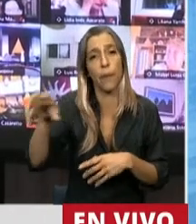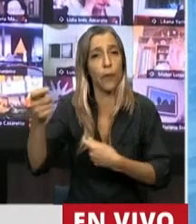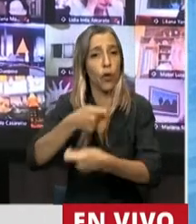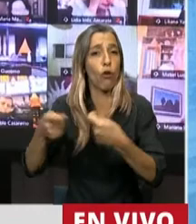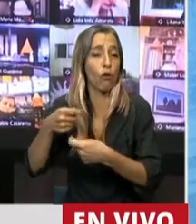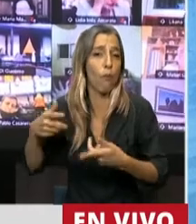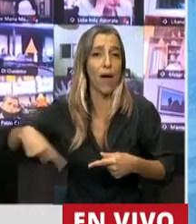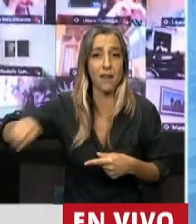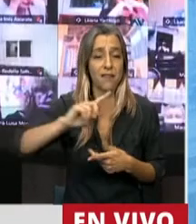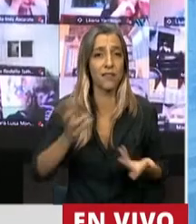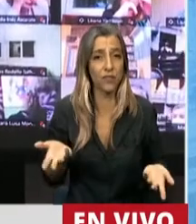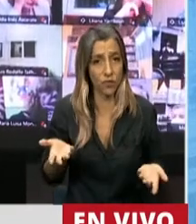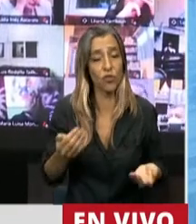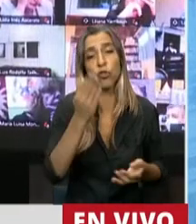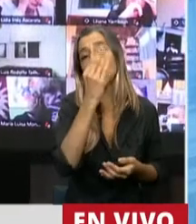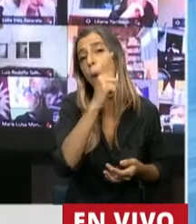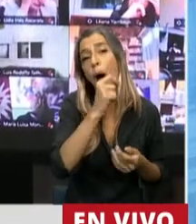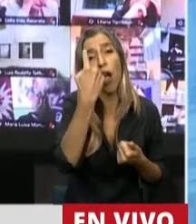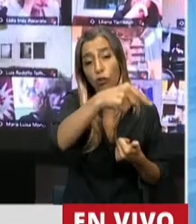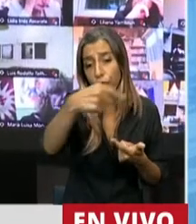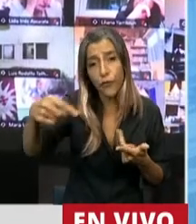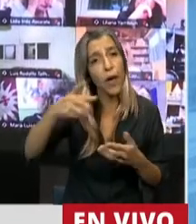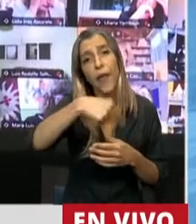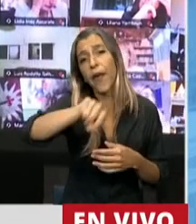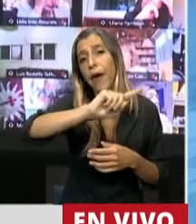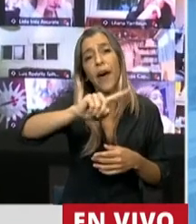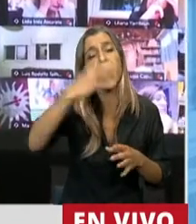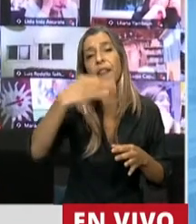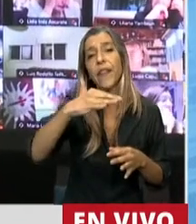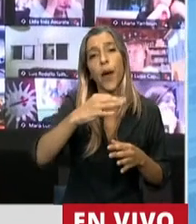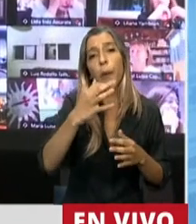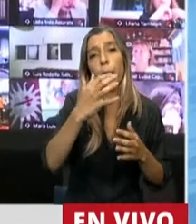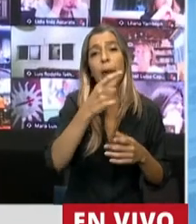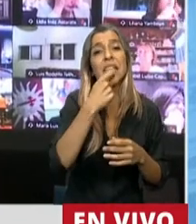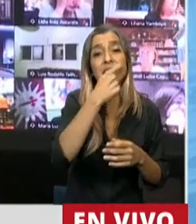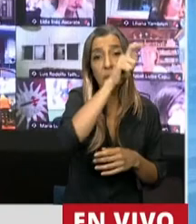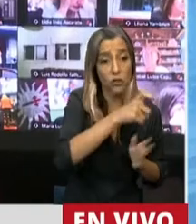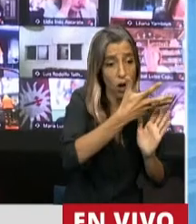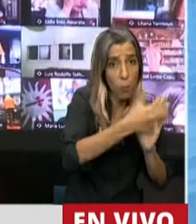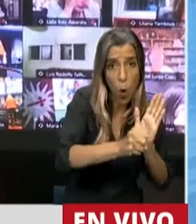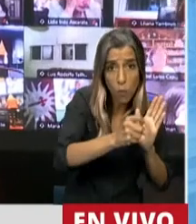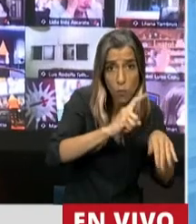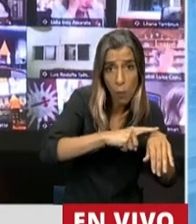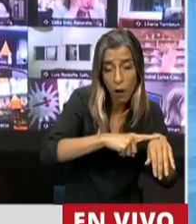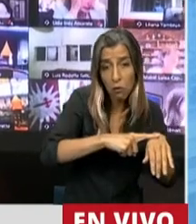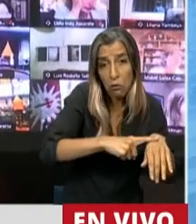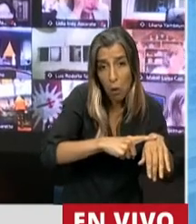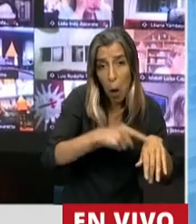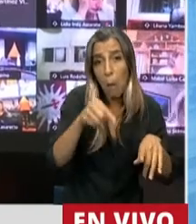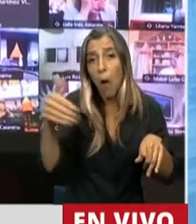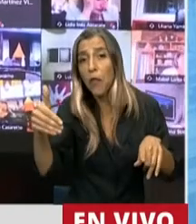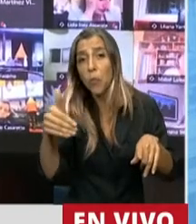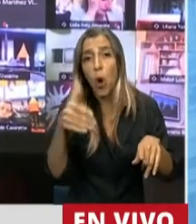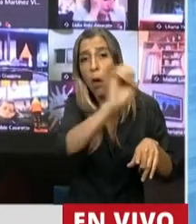vendido y quien ha comprado tiene el débito en forma inmediata no veo la necesidad en la demora de los mismos